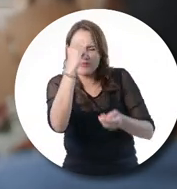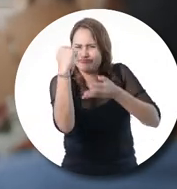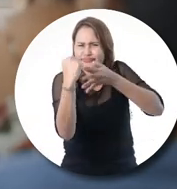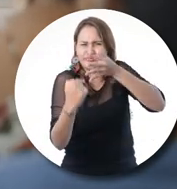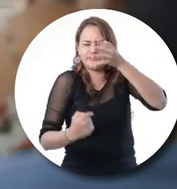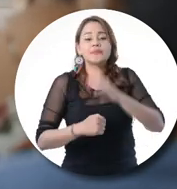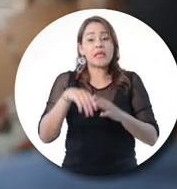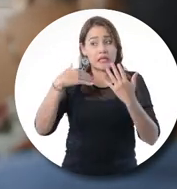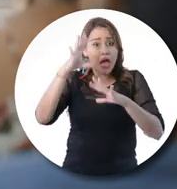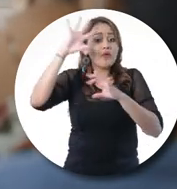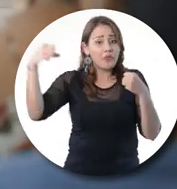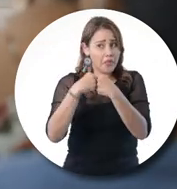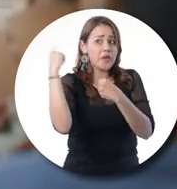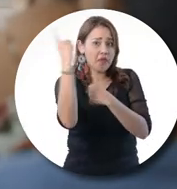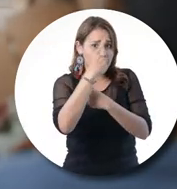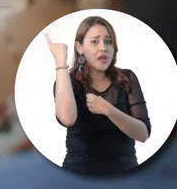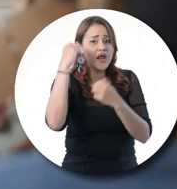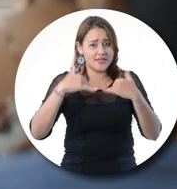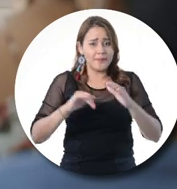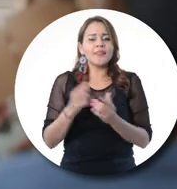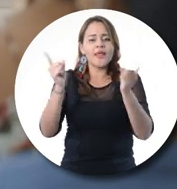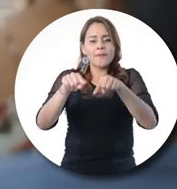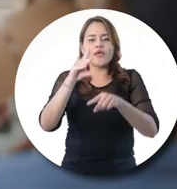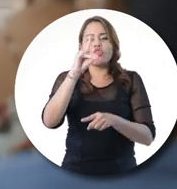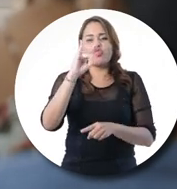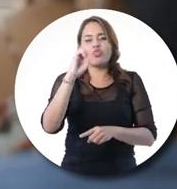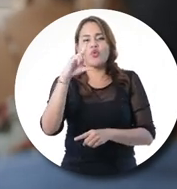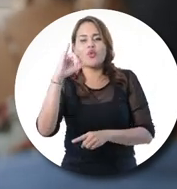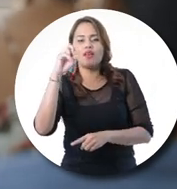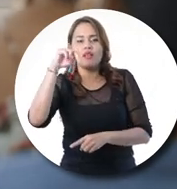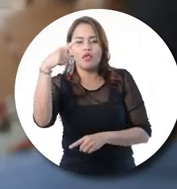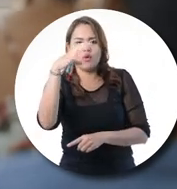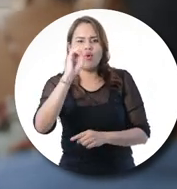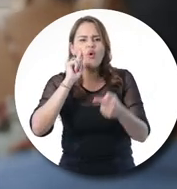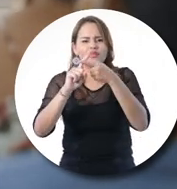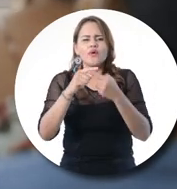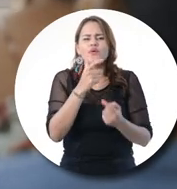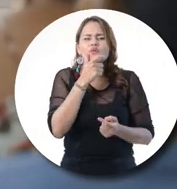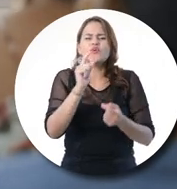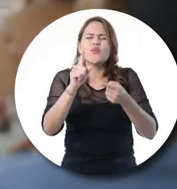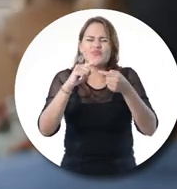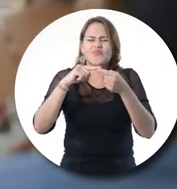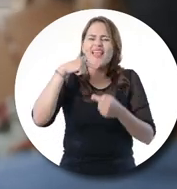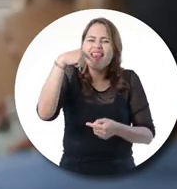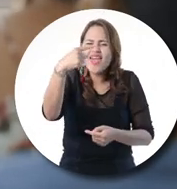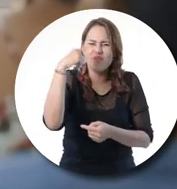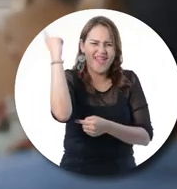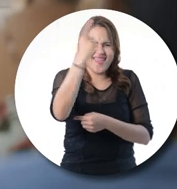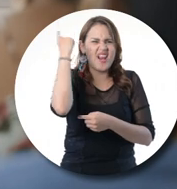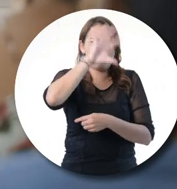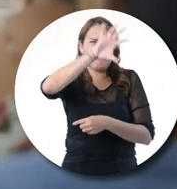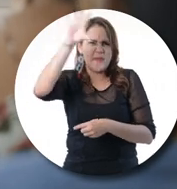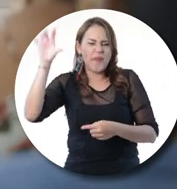con IESEC Hemos firmado convenios con diversas editoriales y con la plataforma Duolingo Seguimos trabajando para fortalecer el dominio de las lenguas